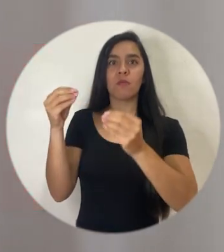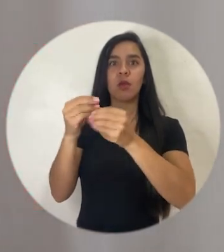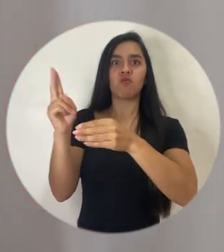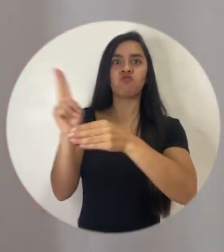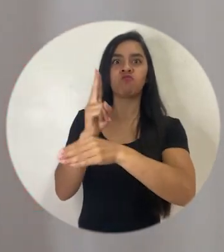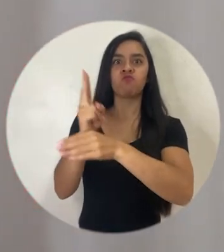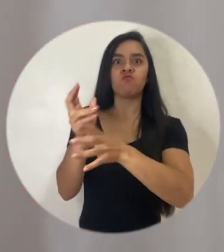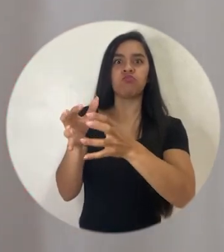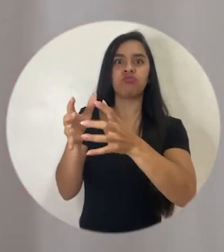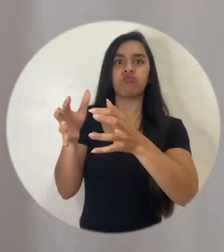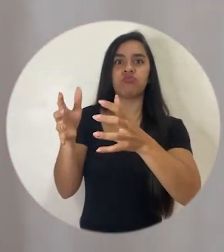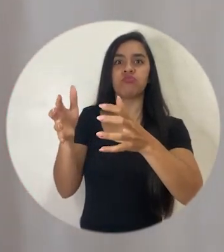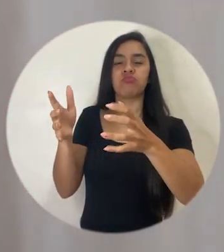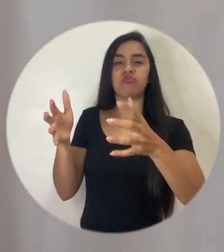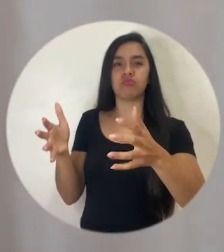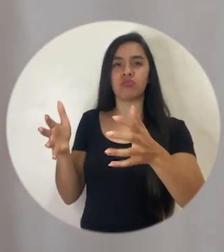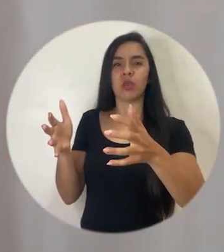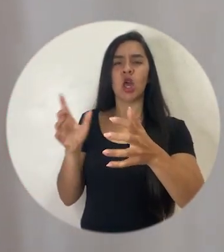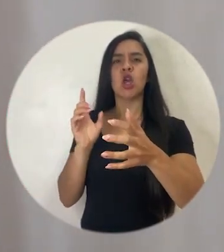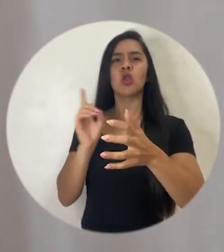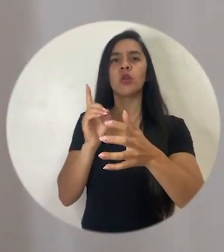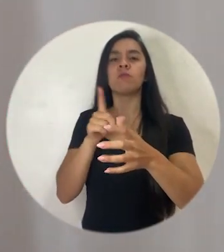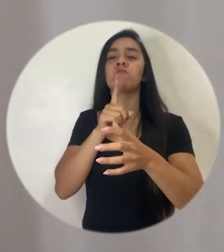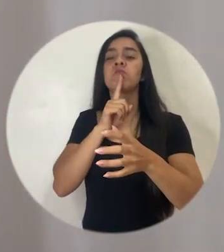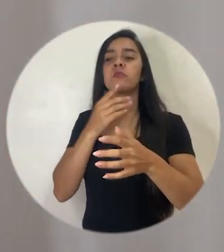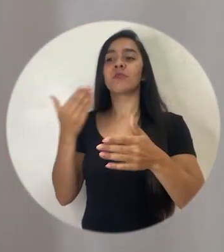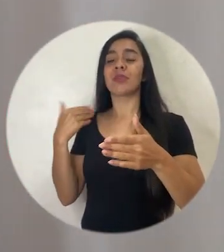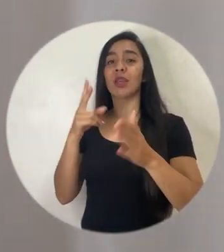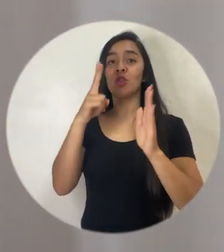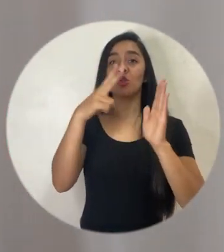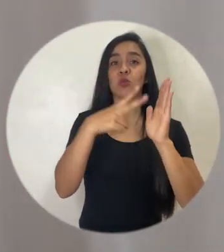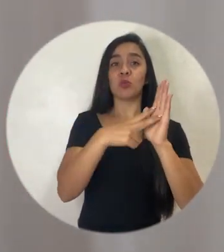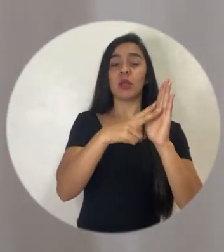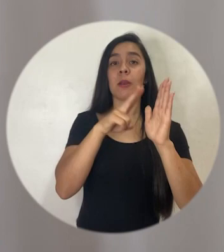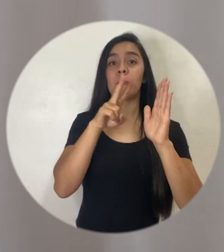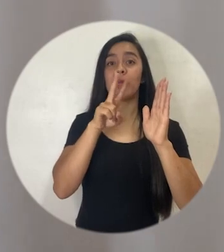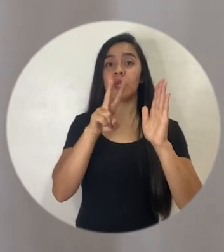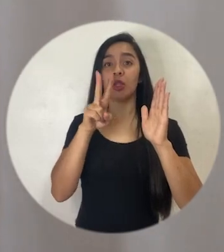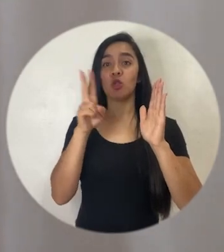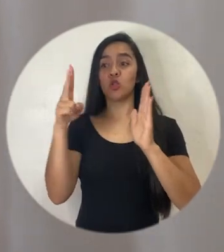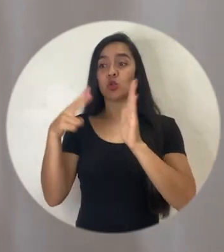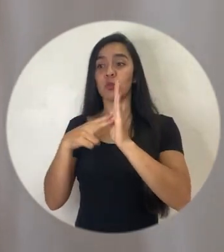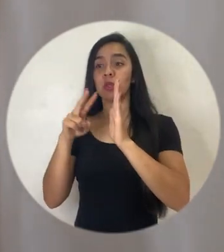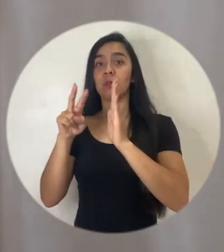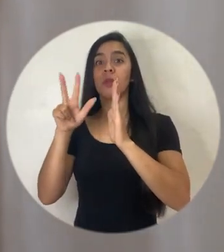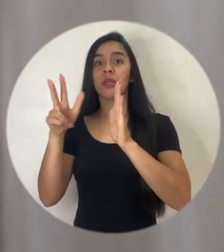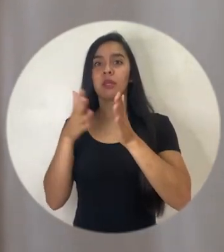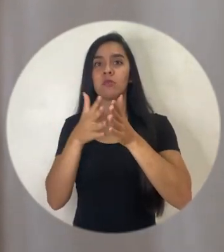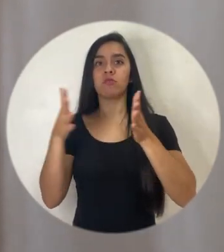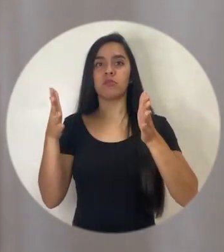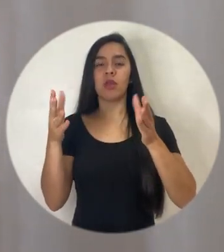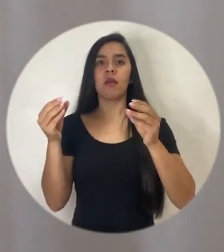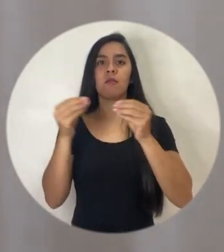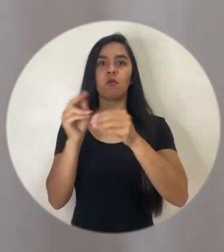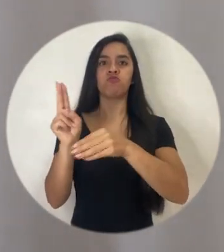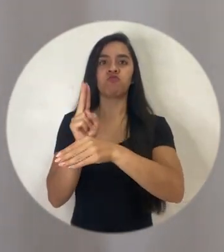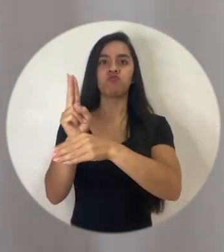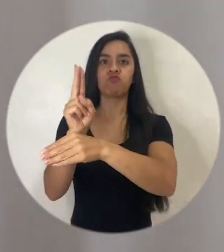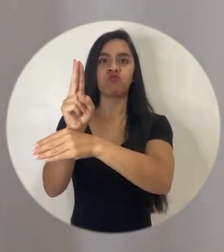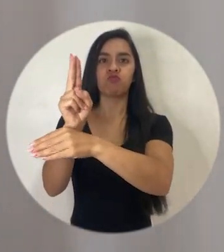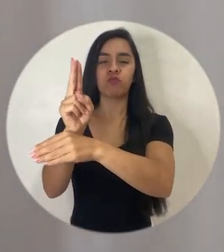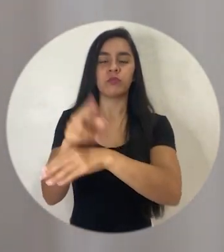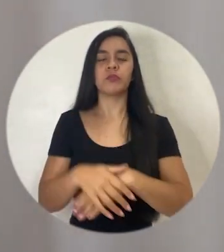en tarjetas se está expandiendo, sobre todo en el año 2022 y 2023. Entonces,